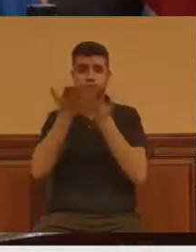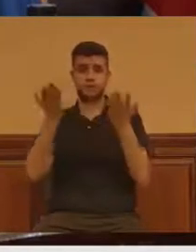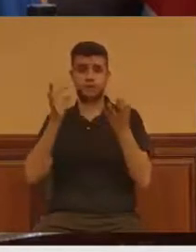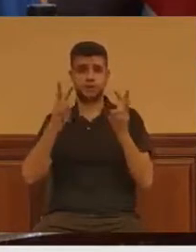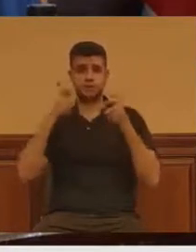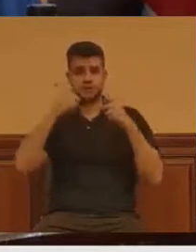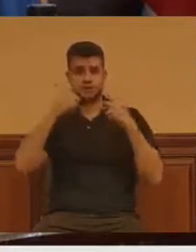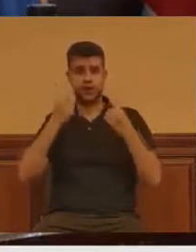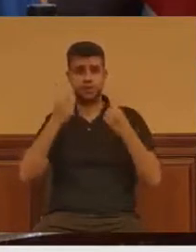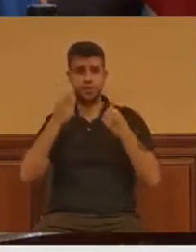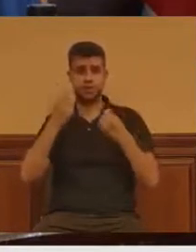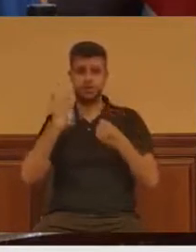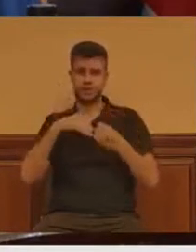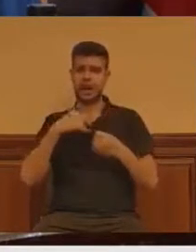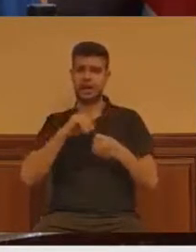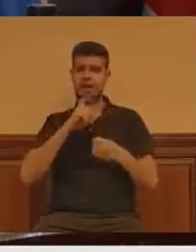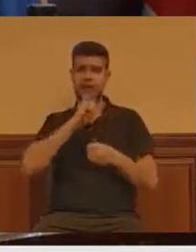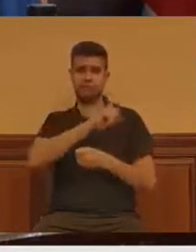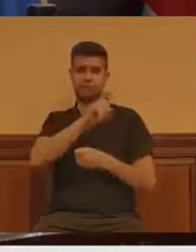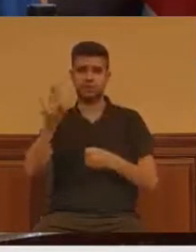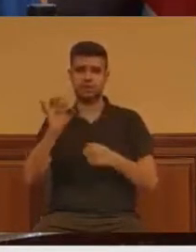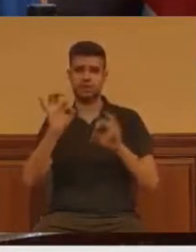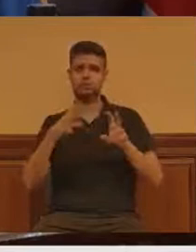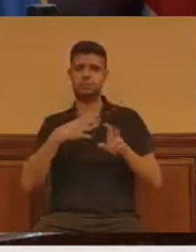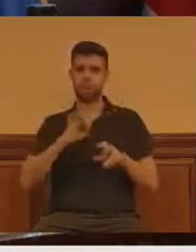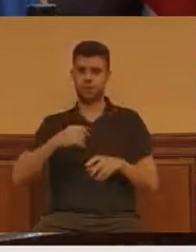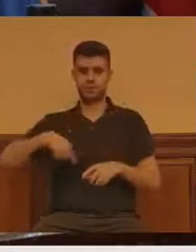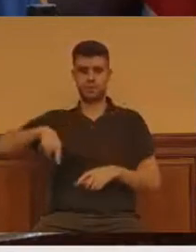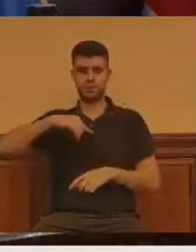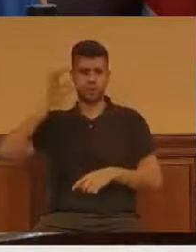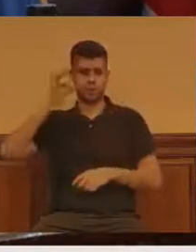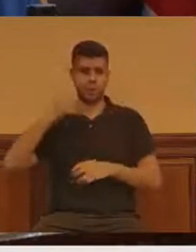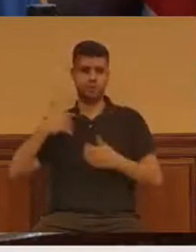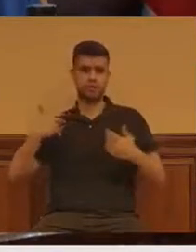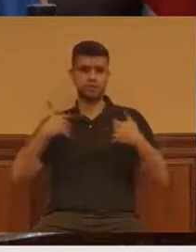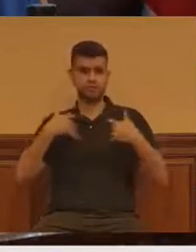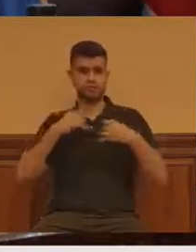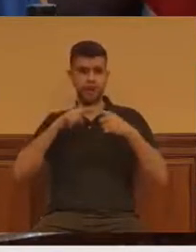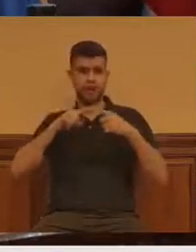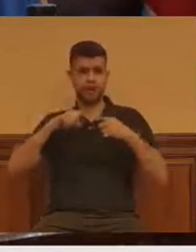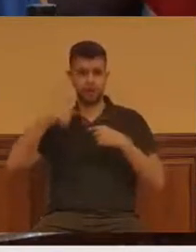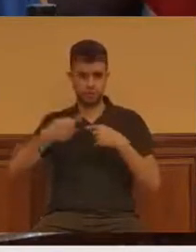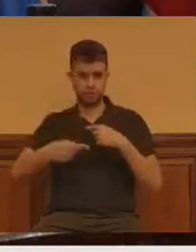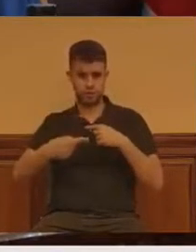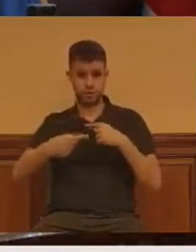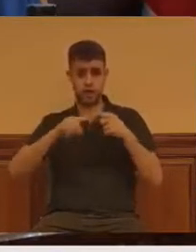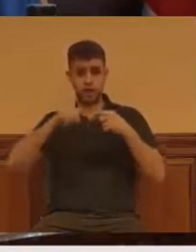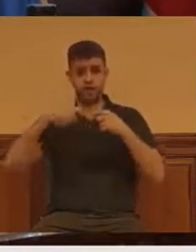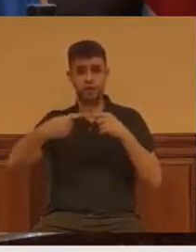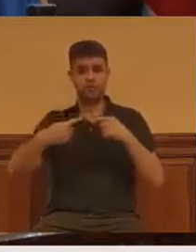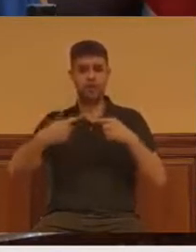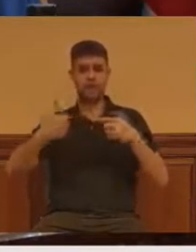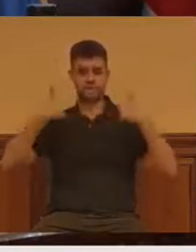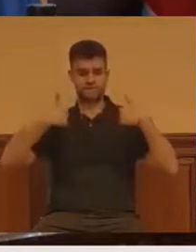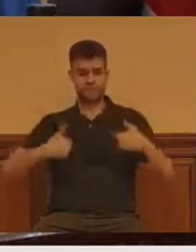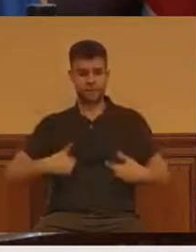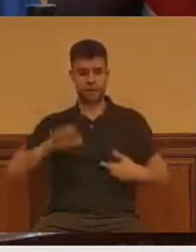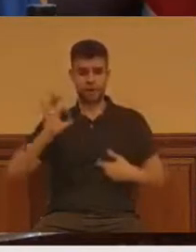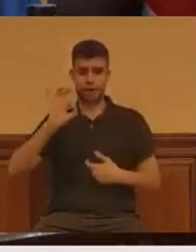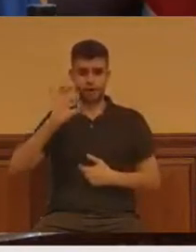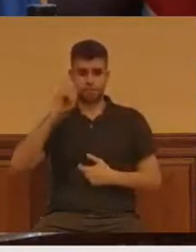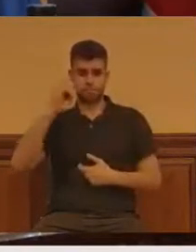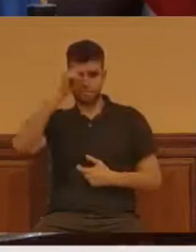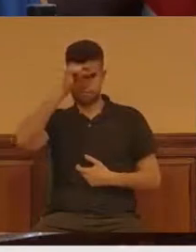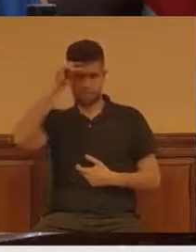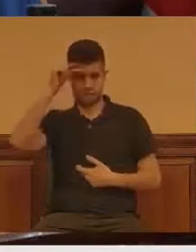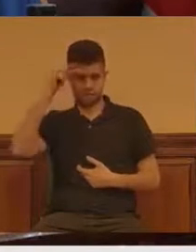consecuencias que podemos empezar a sufrir, tanto a nivel físico como mental. Ojo, que no se